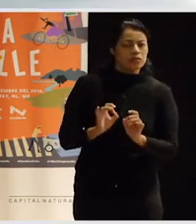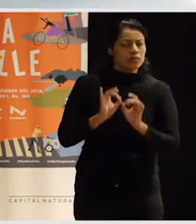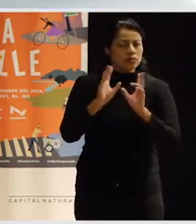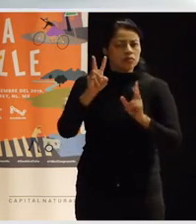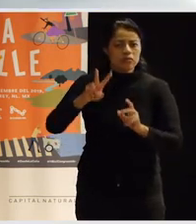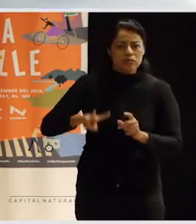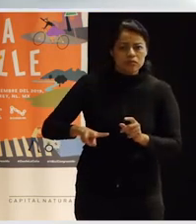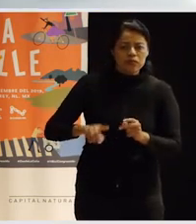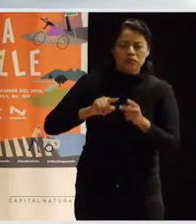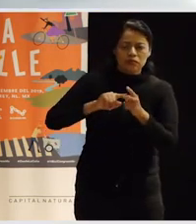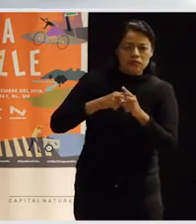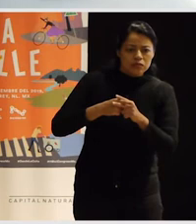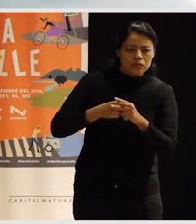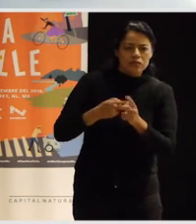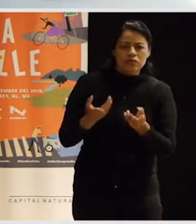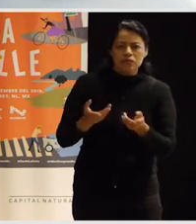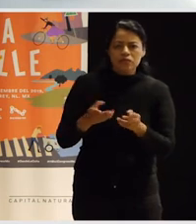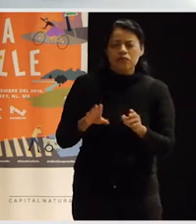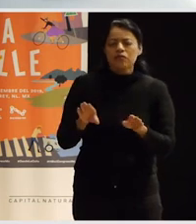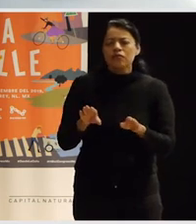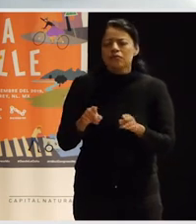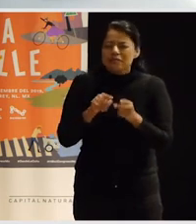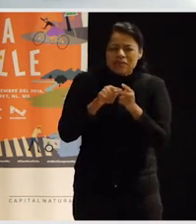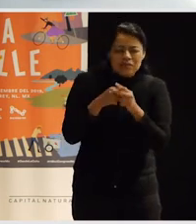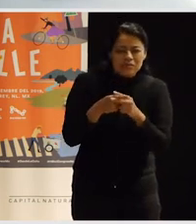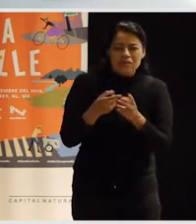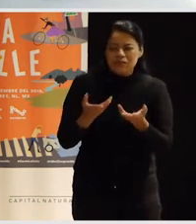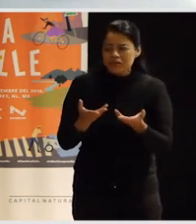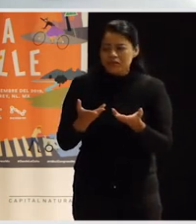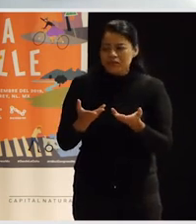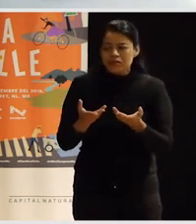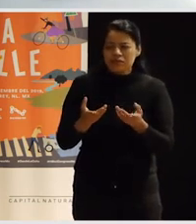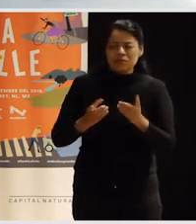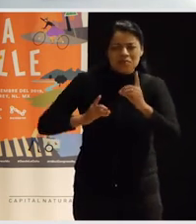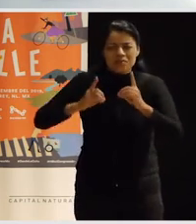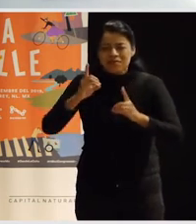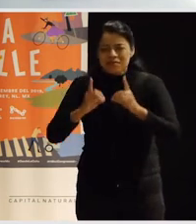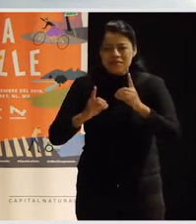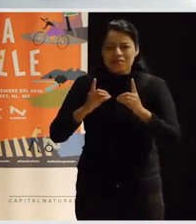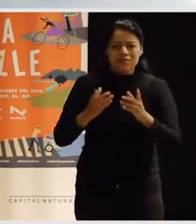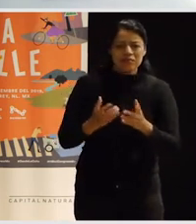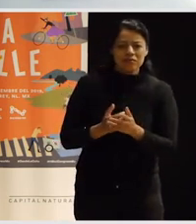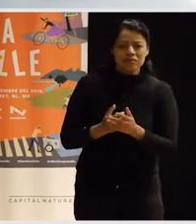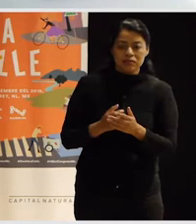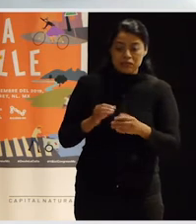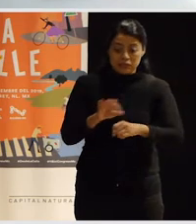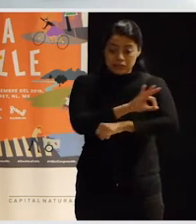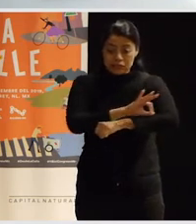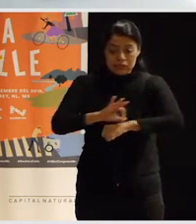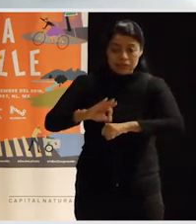empezamos, digamos, con una cierta sospecha ya desde la Facultad de Arquitectura, ¿no?